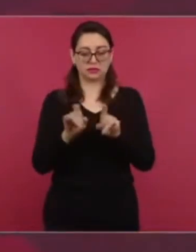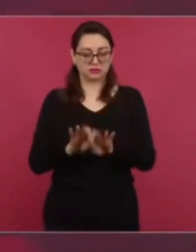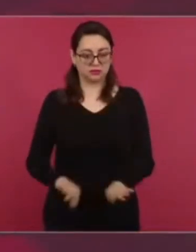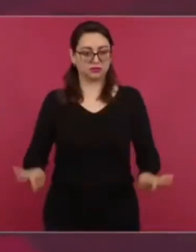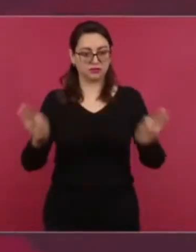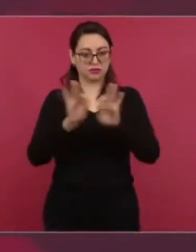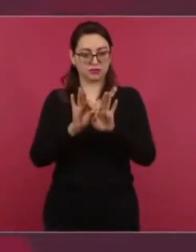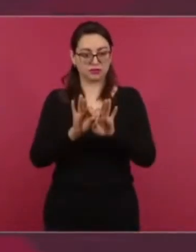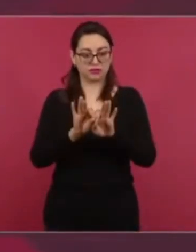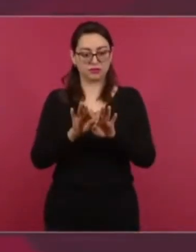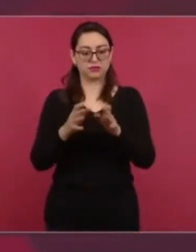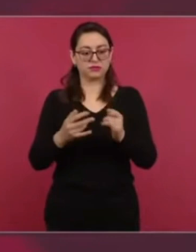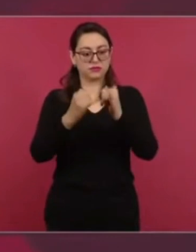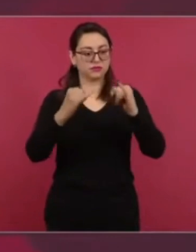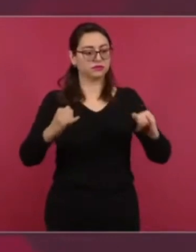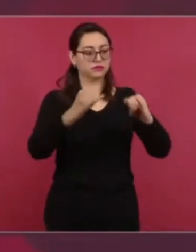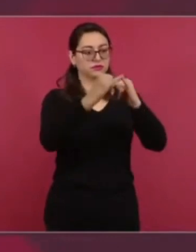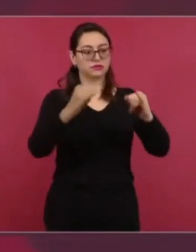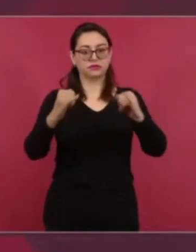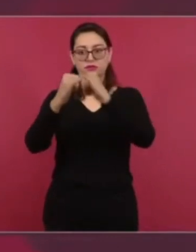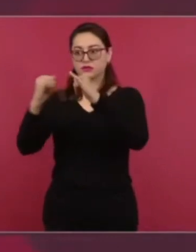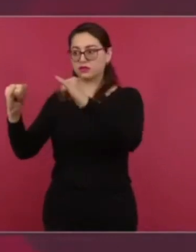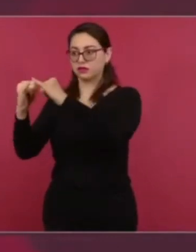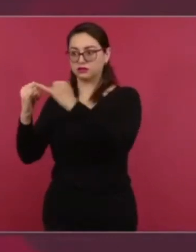de las instituciones.